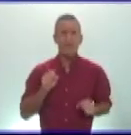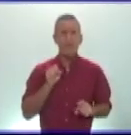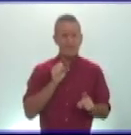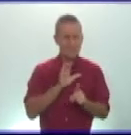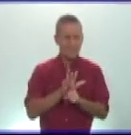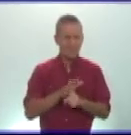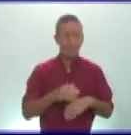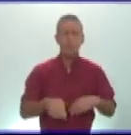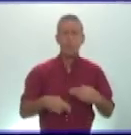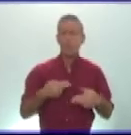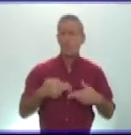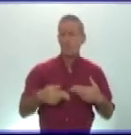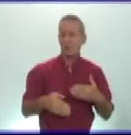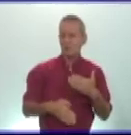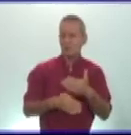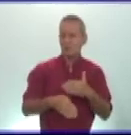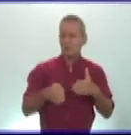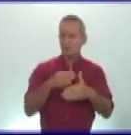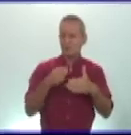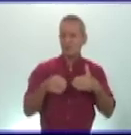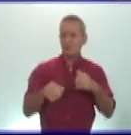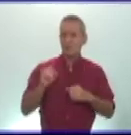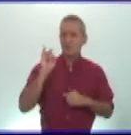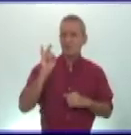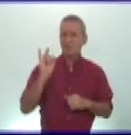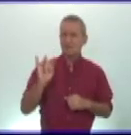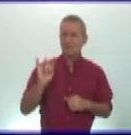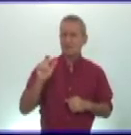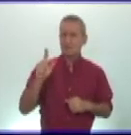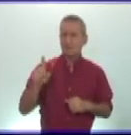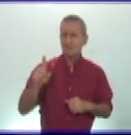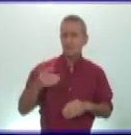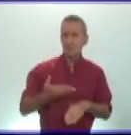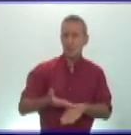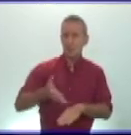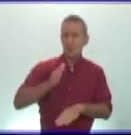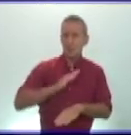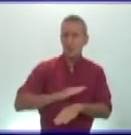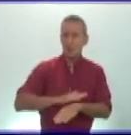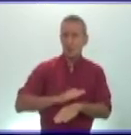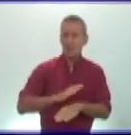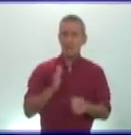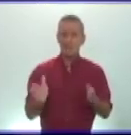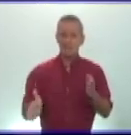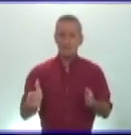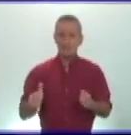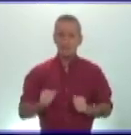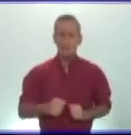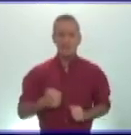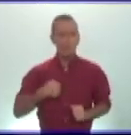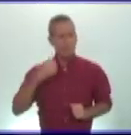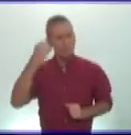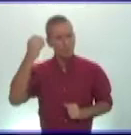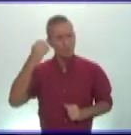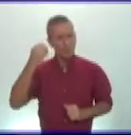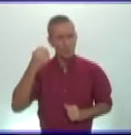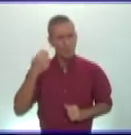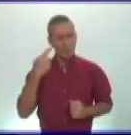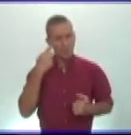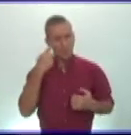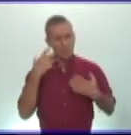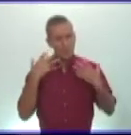fabricar en el año 71 antes de cristo bueno espero que le haya sido interesante estos